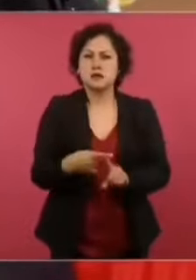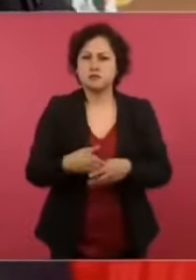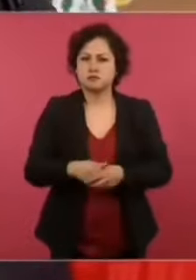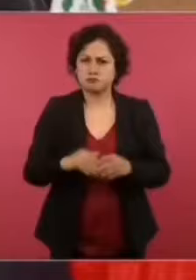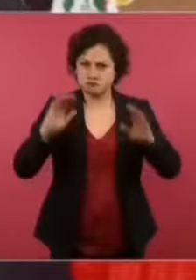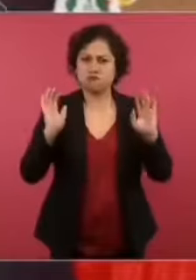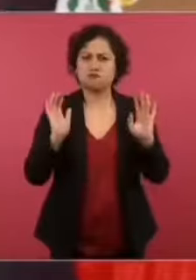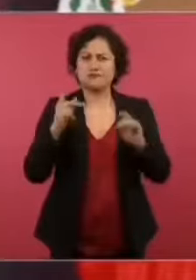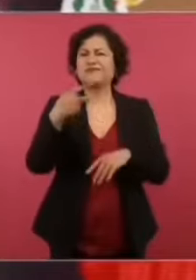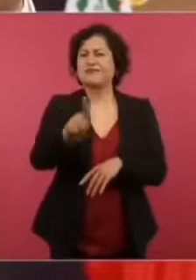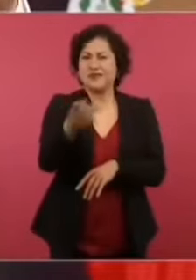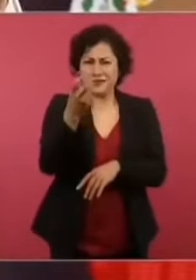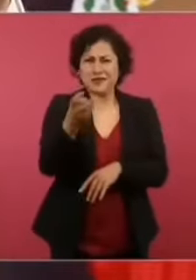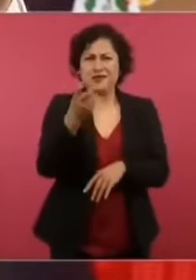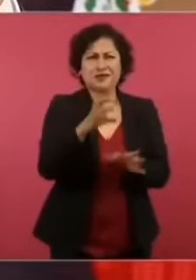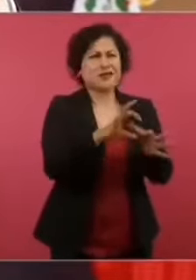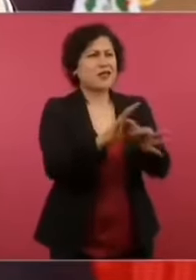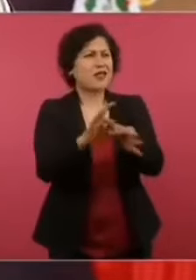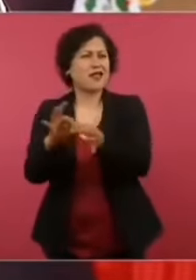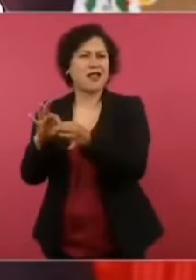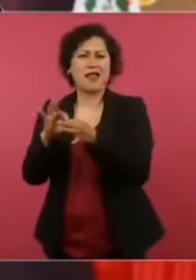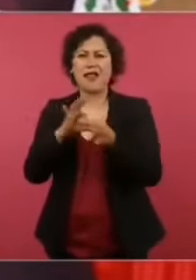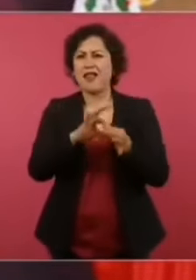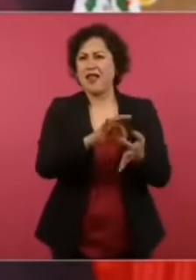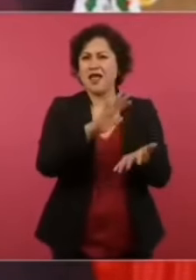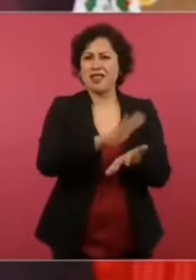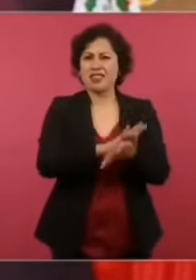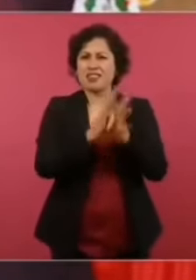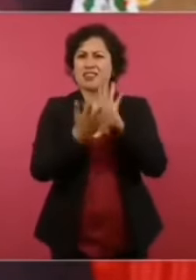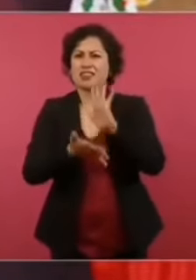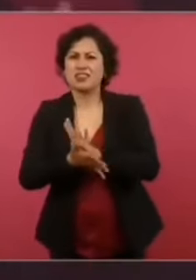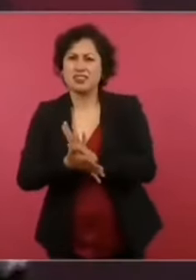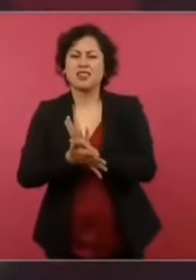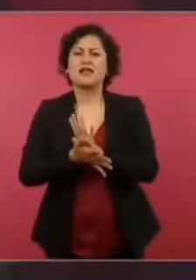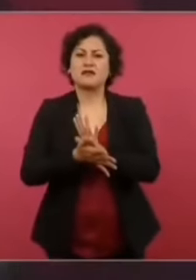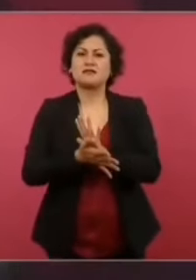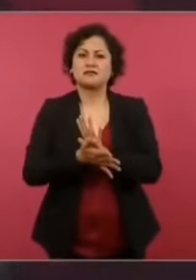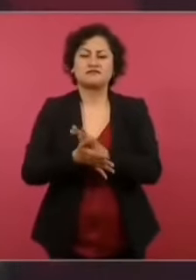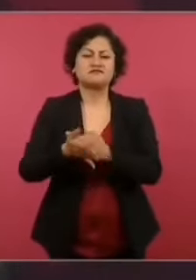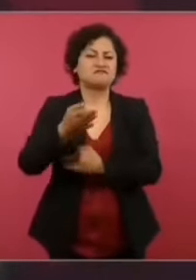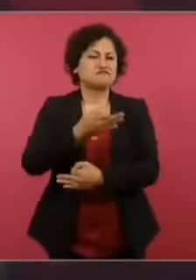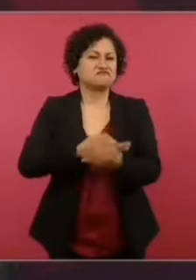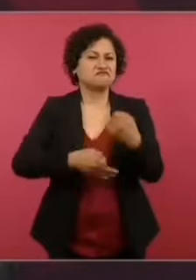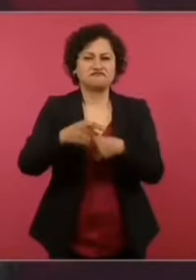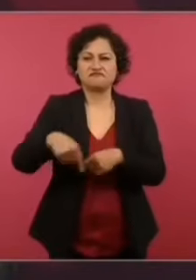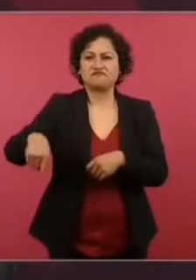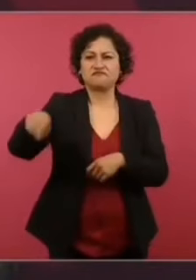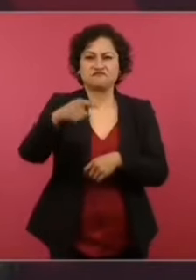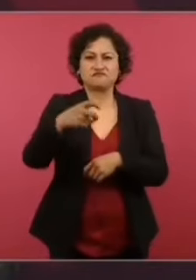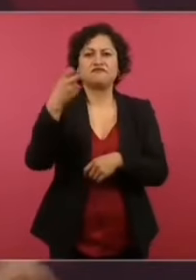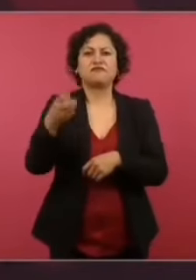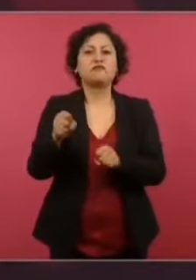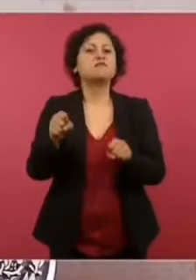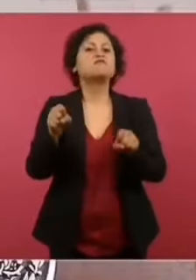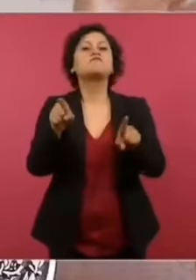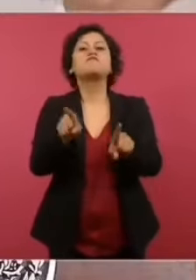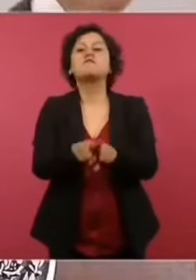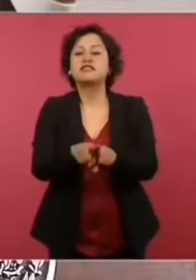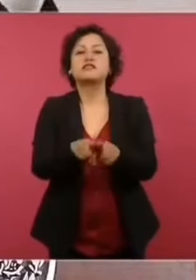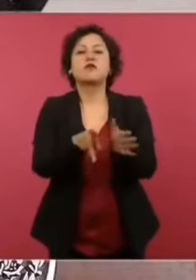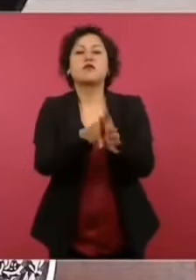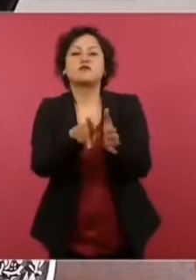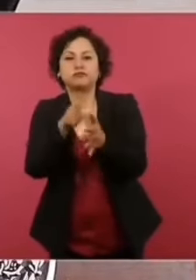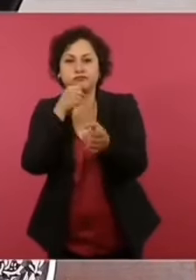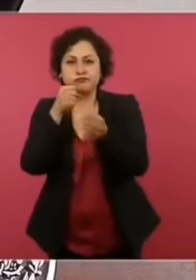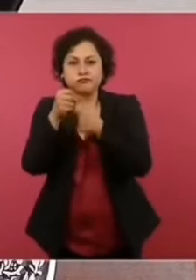todos, todos, todos, todos, los medios, toda la comparsa.